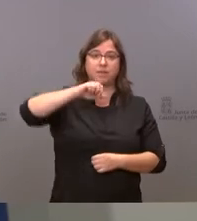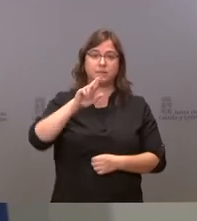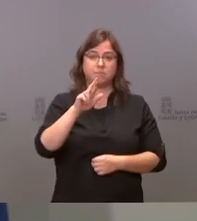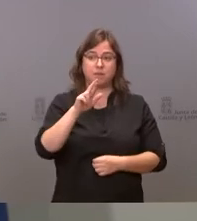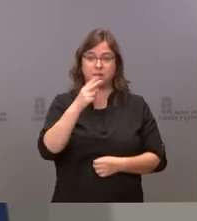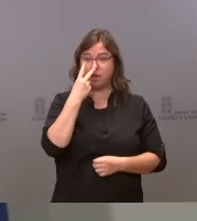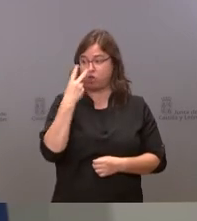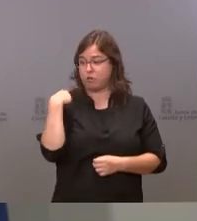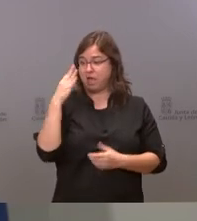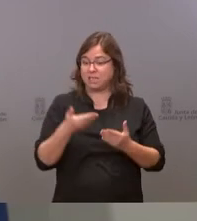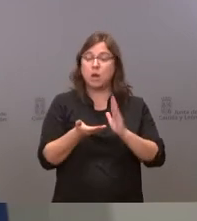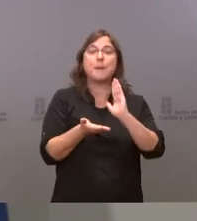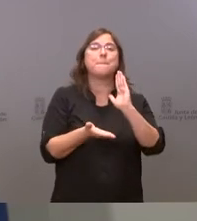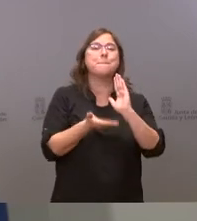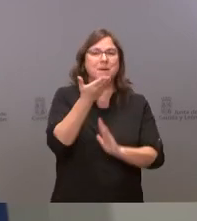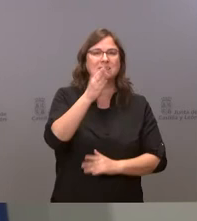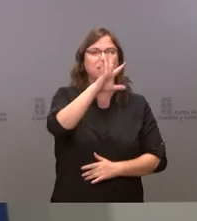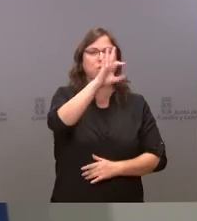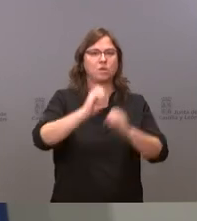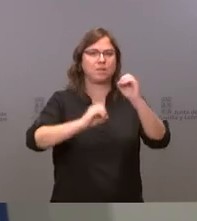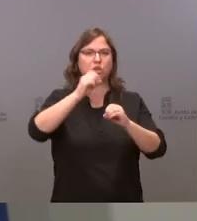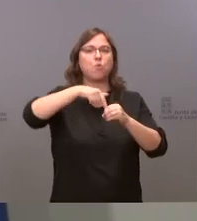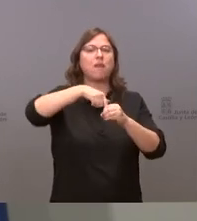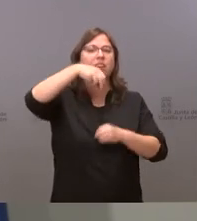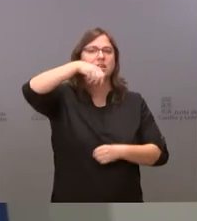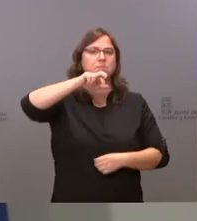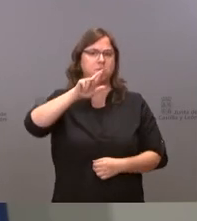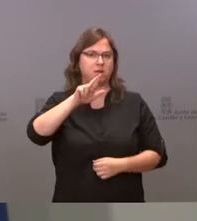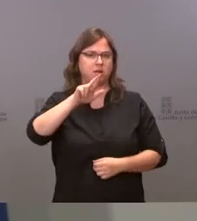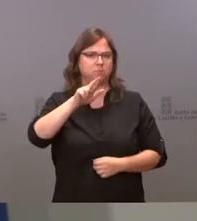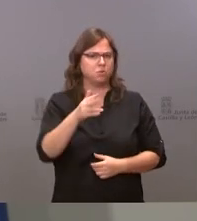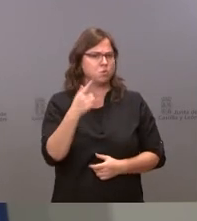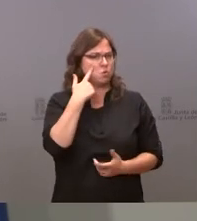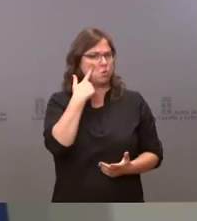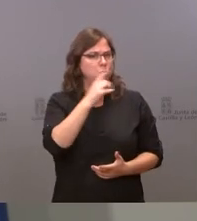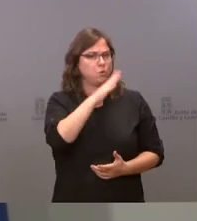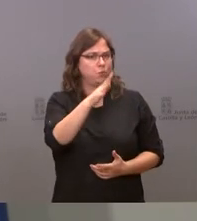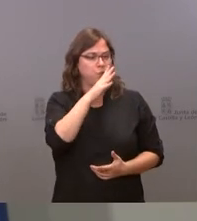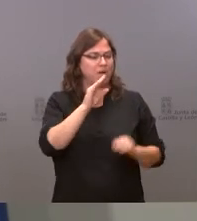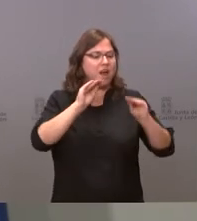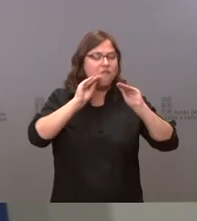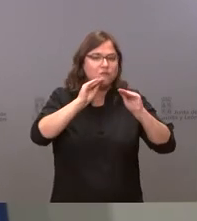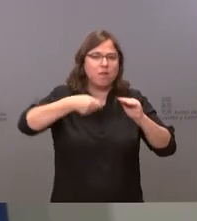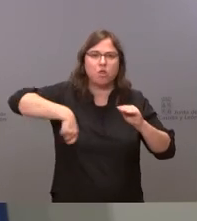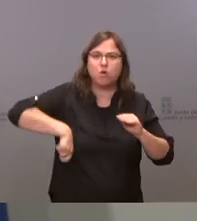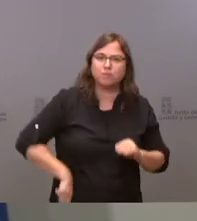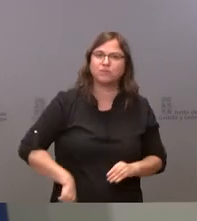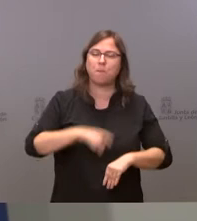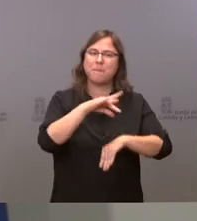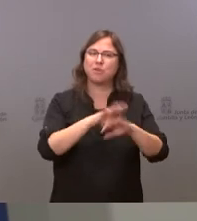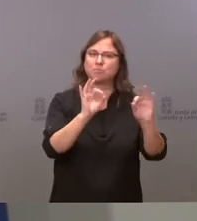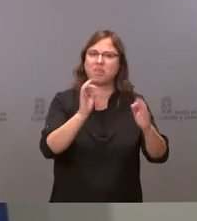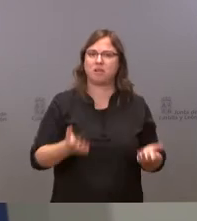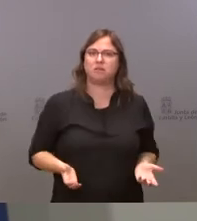dos años es un incremento espectacular en nuestra capacidad de formación de médicos especialistas tenemos que intentar